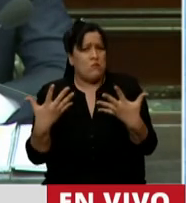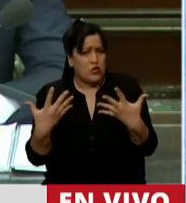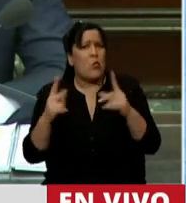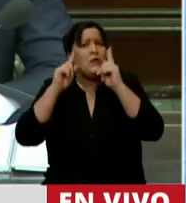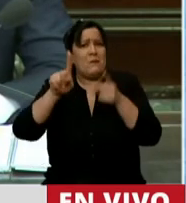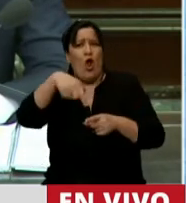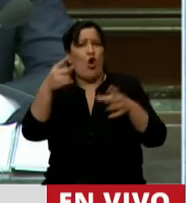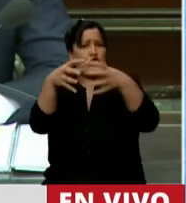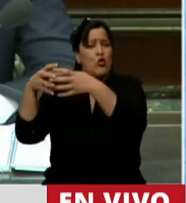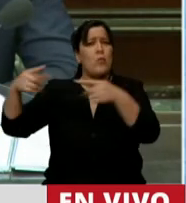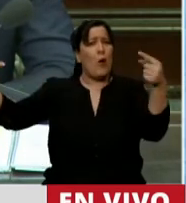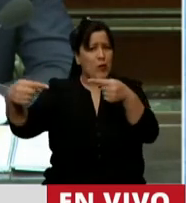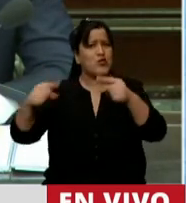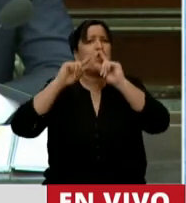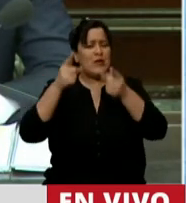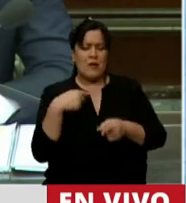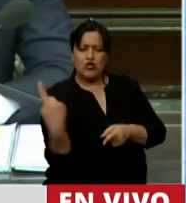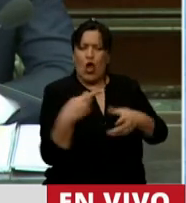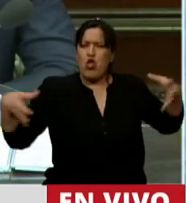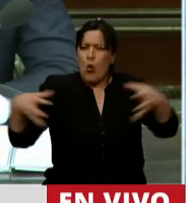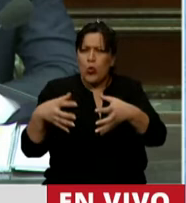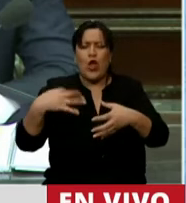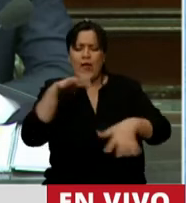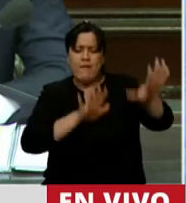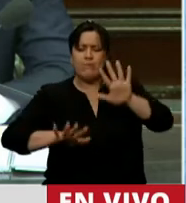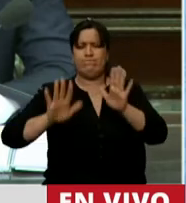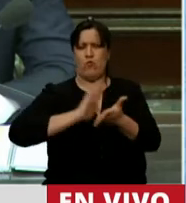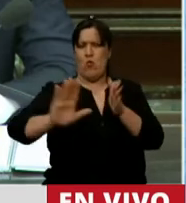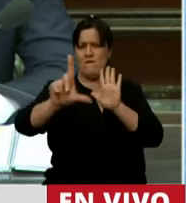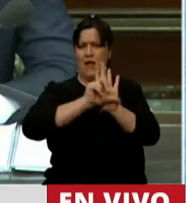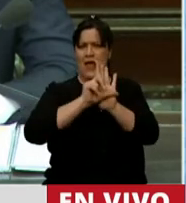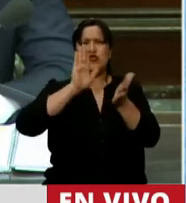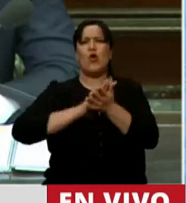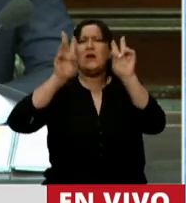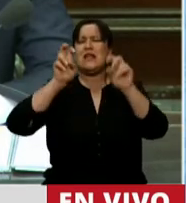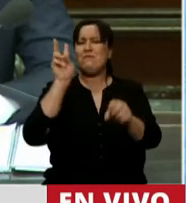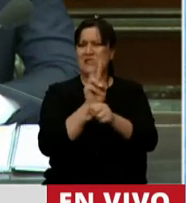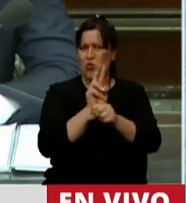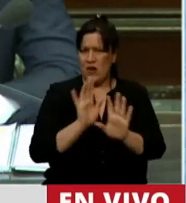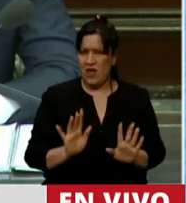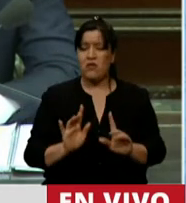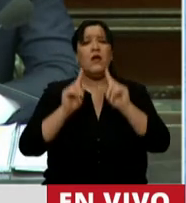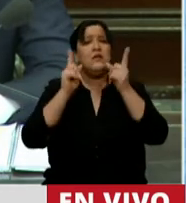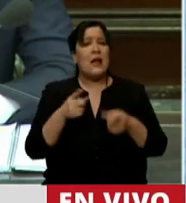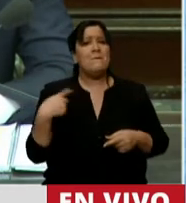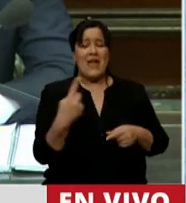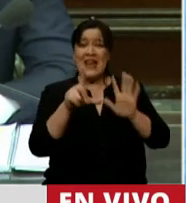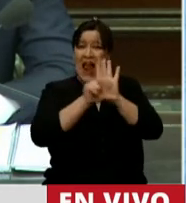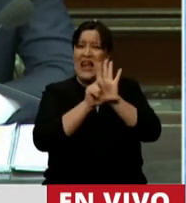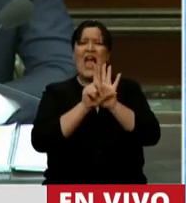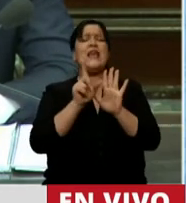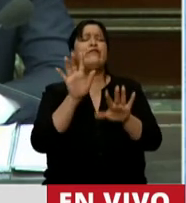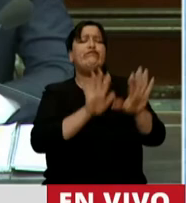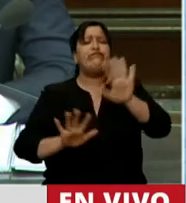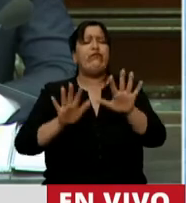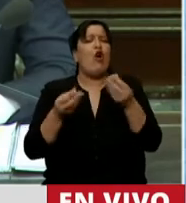otros bloques que integran esta Cámara. Queremos dejar claro aquí también que construir esta ley tiene que ver